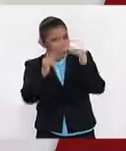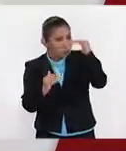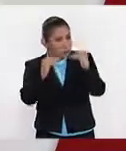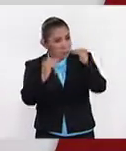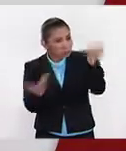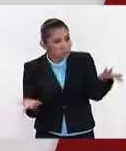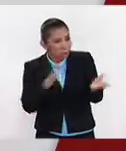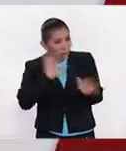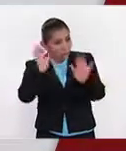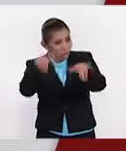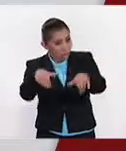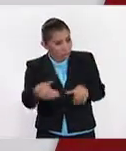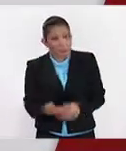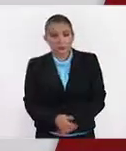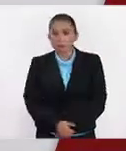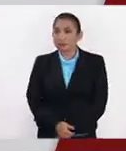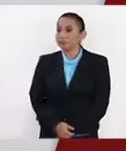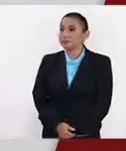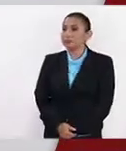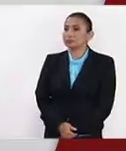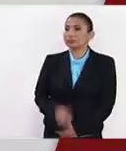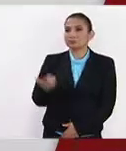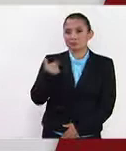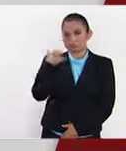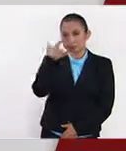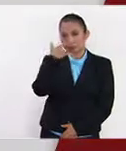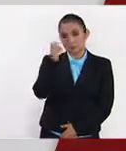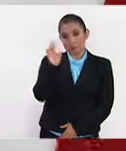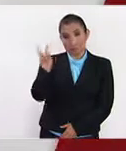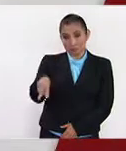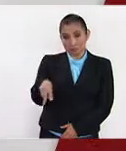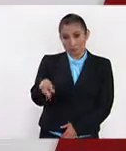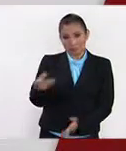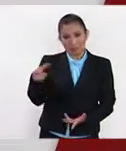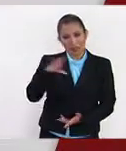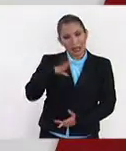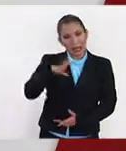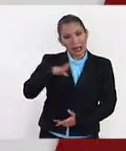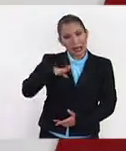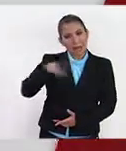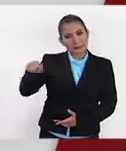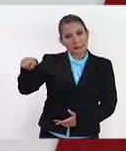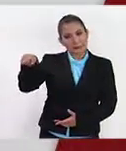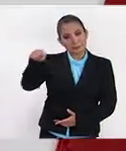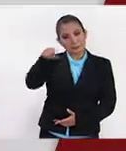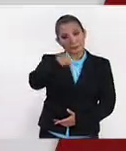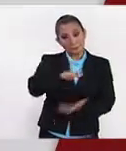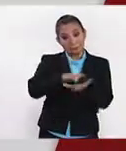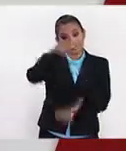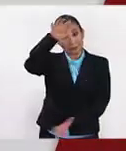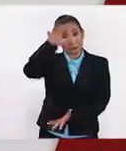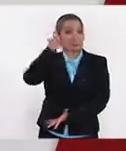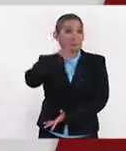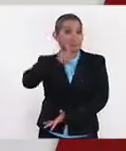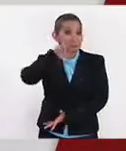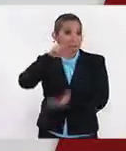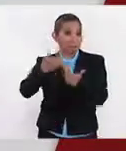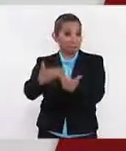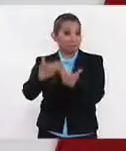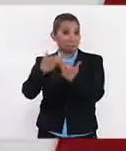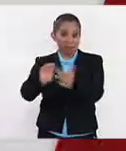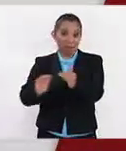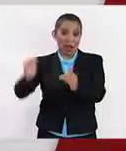la paridad de género, profesora? Pues, curiosamente, hay una gran demanda por mujeres.